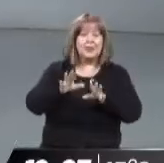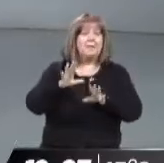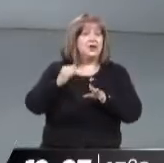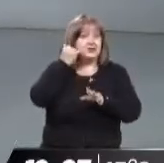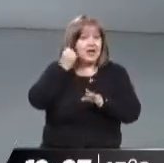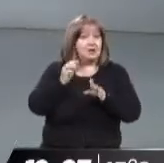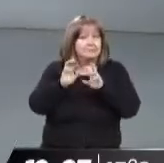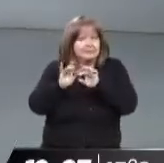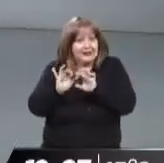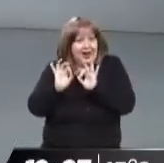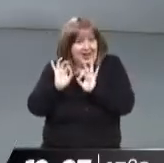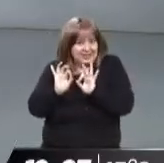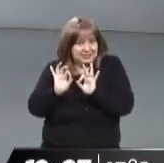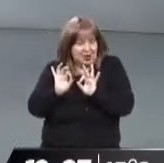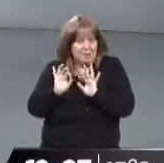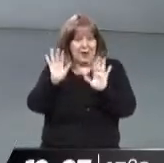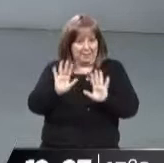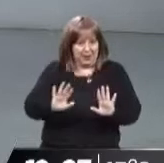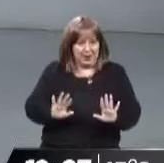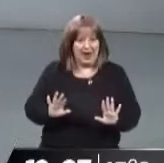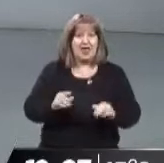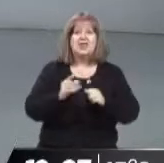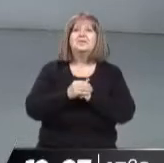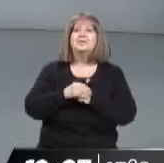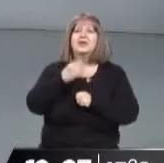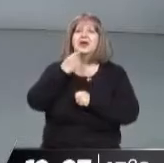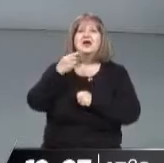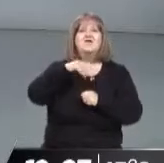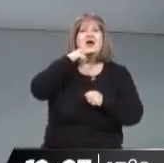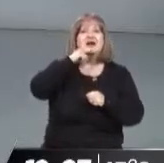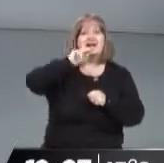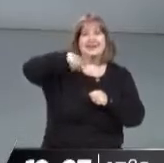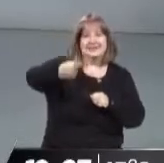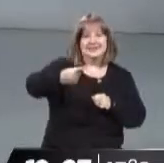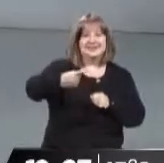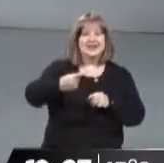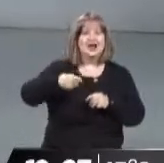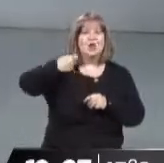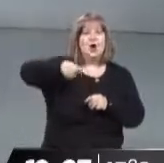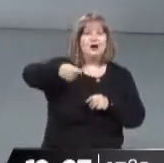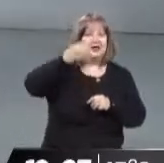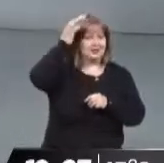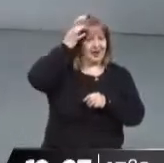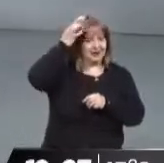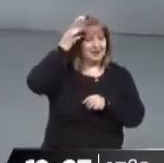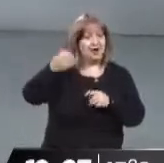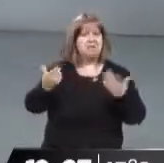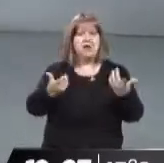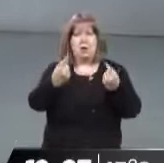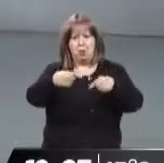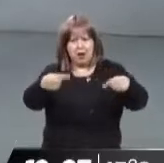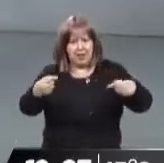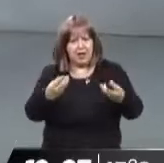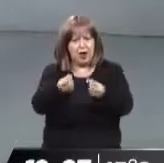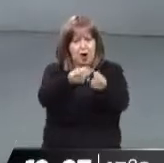pero sí están algunas características más. Fíjate lo que decías. Bueno, lo contabas y no. El viernes entra en vigencia el ahora 30 de financiación y compra de electrodomésticos en 30